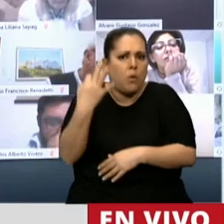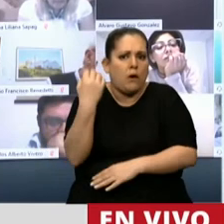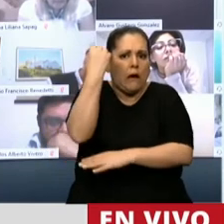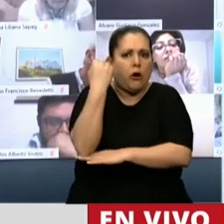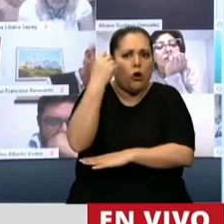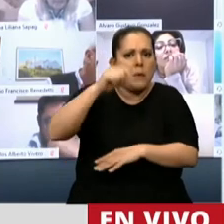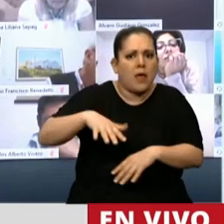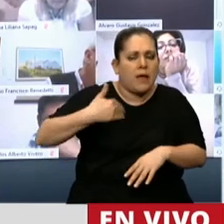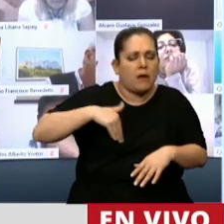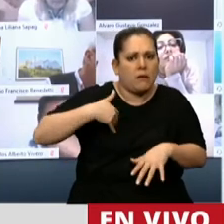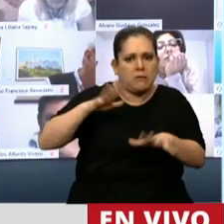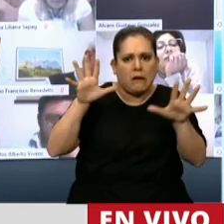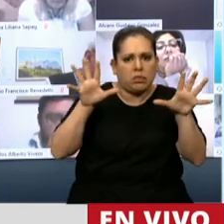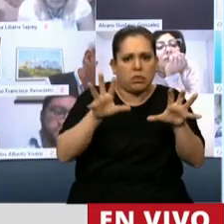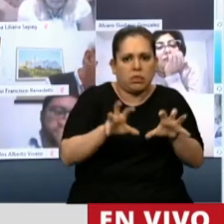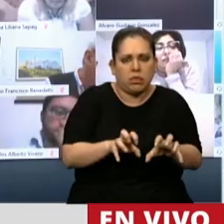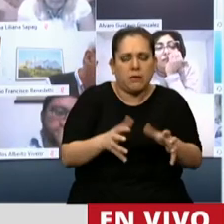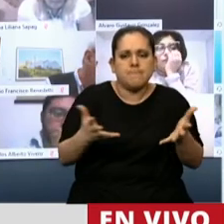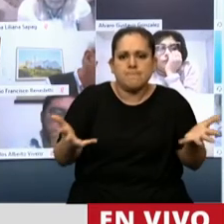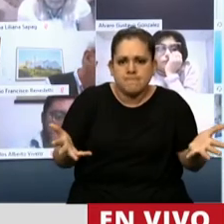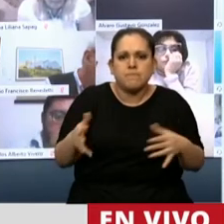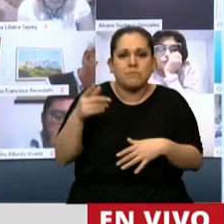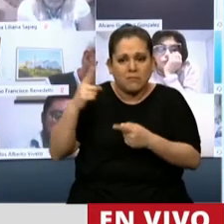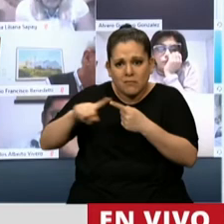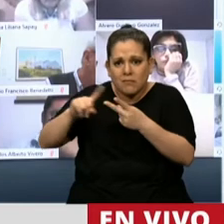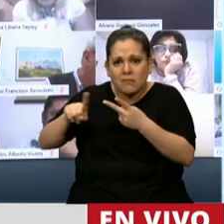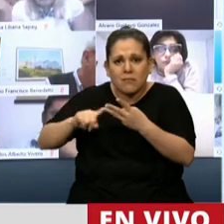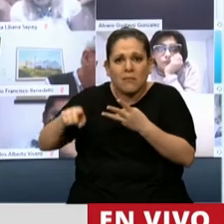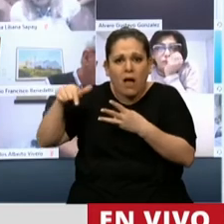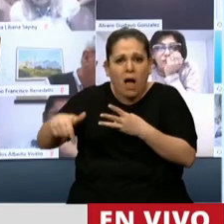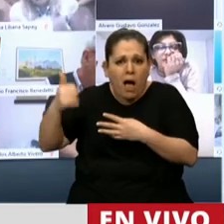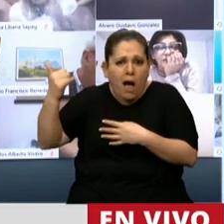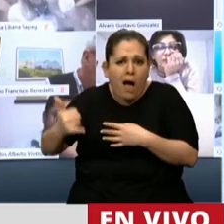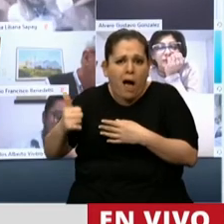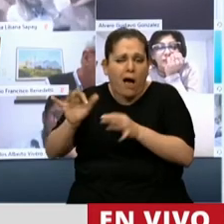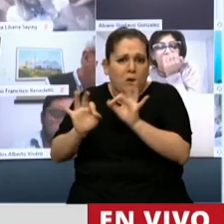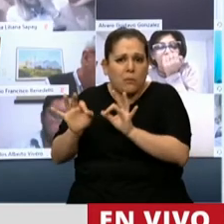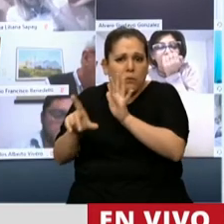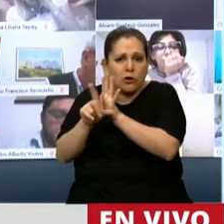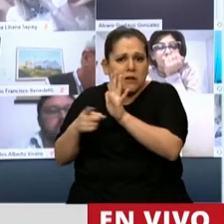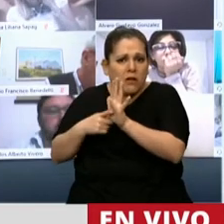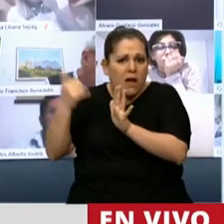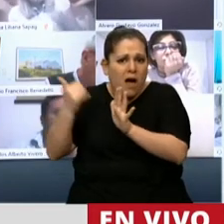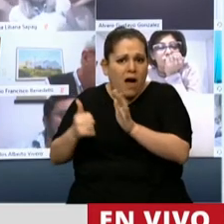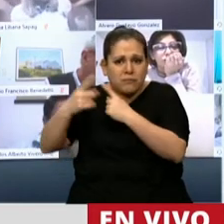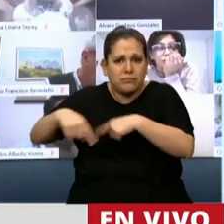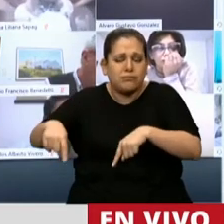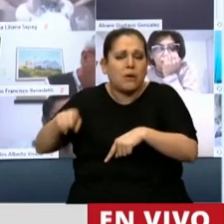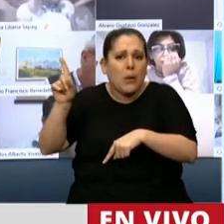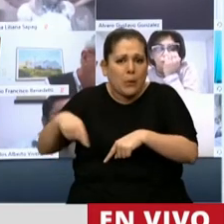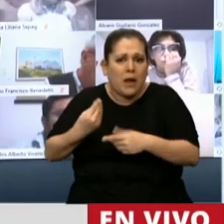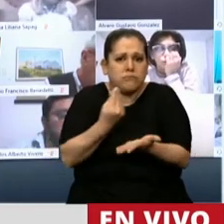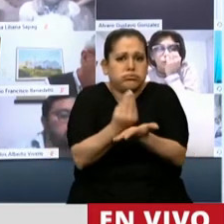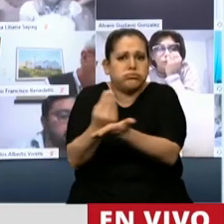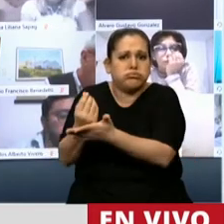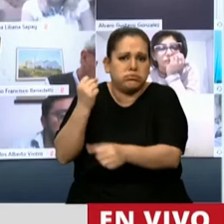a pedazos y cuando en definitiva con todas estas herramientas lo que vamos a provocar es que haya más puestos de trabajo